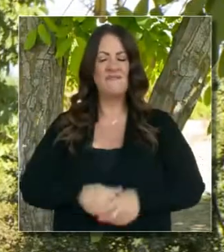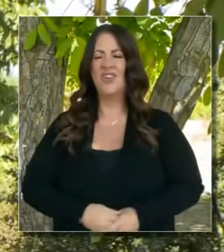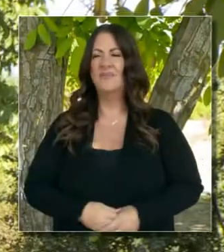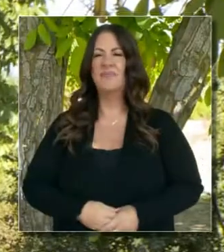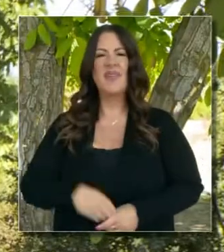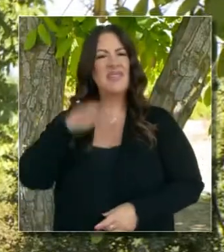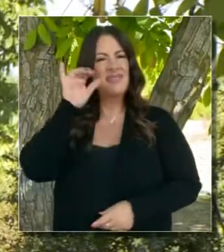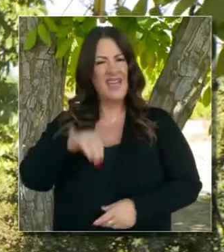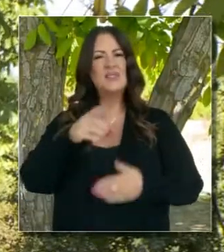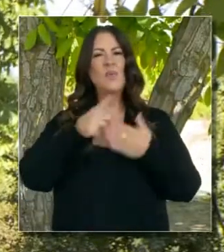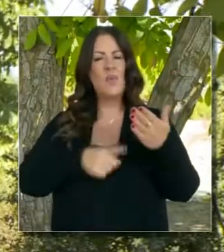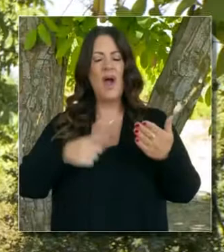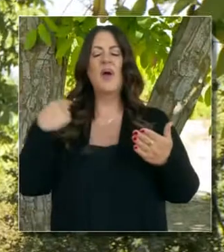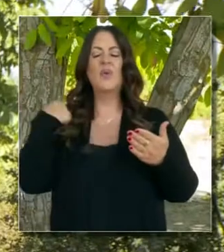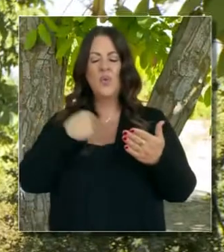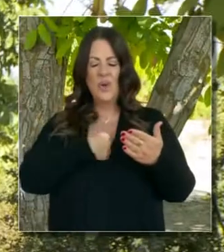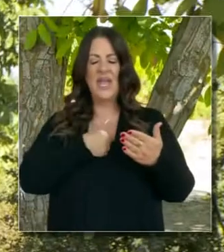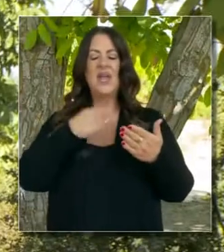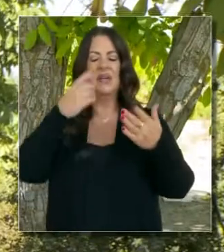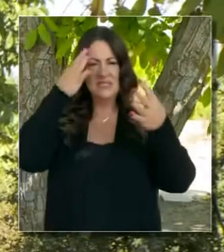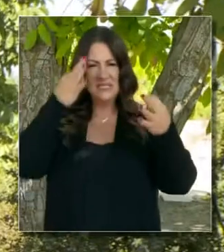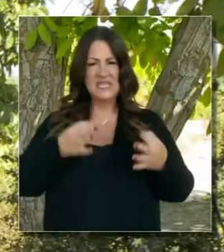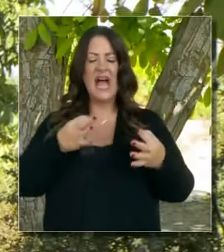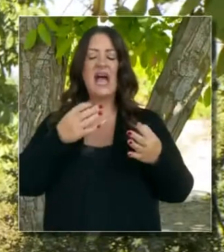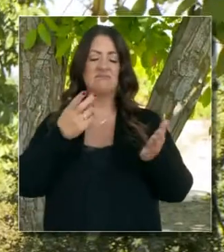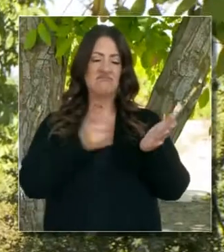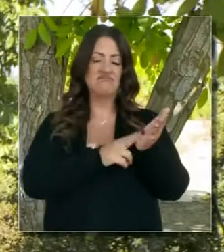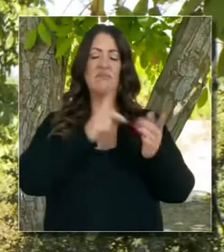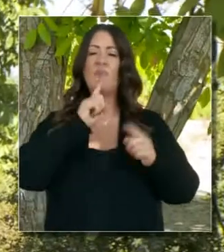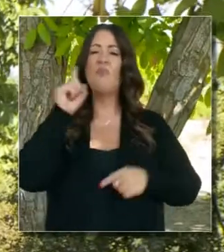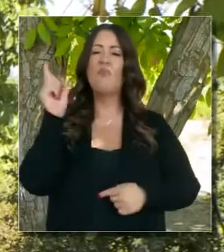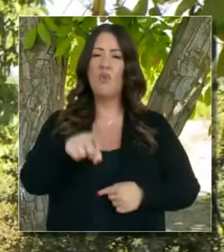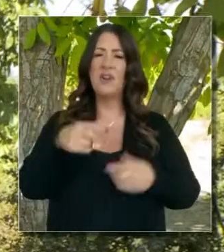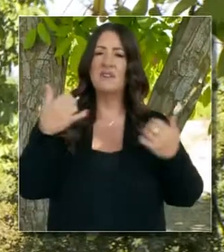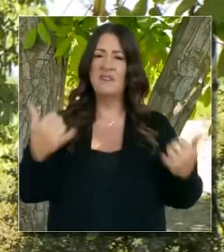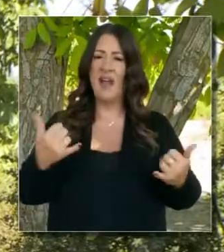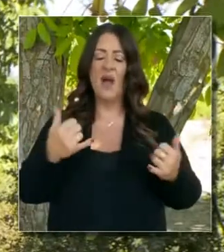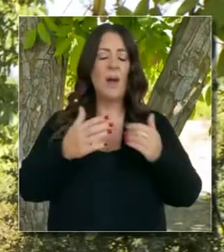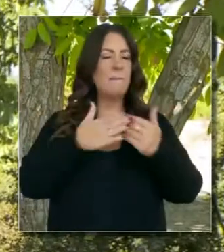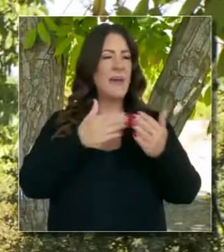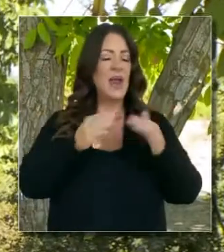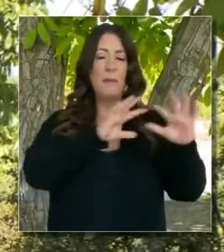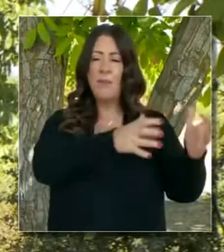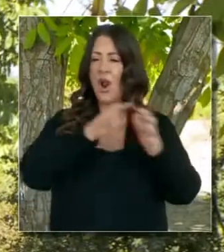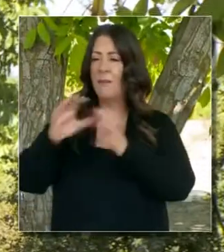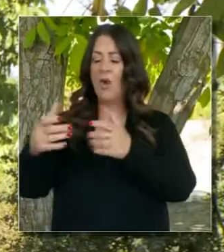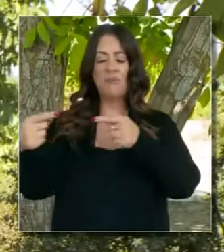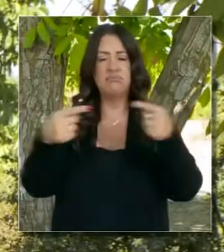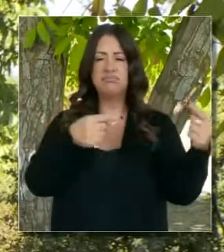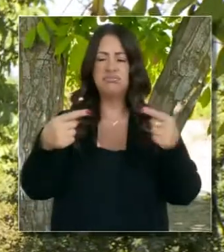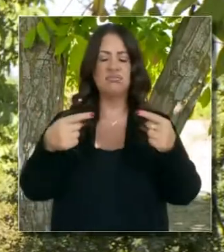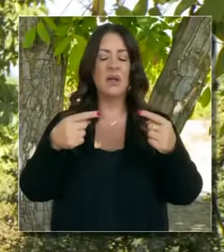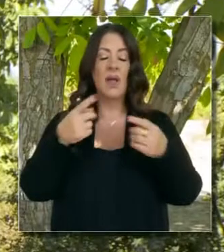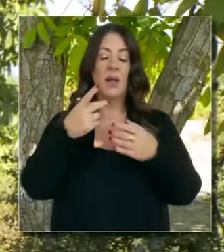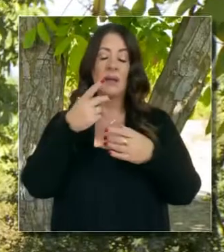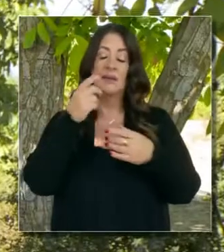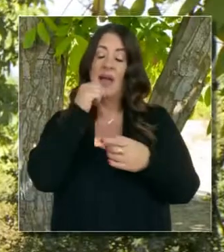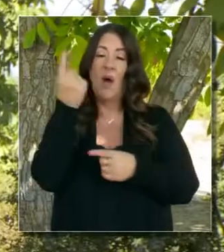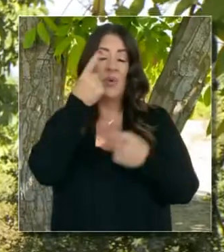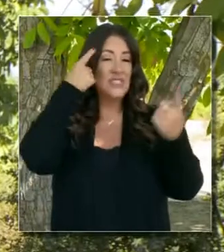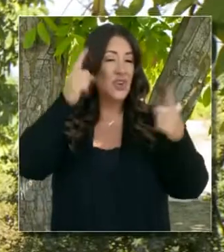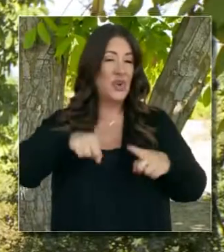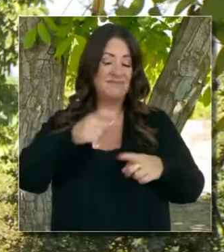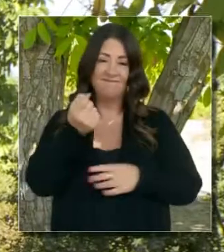Somos tan especiales por eso. Y es el modo de pensar que traemos a esta orden ejecutiva. De traer a las partes a que se